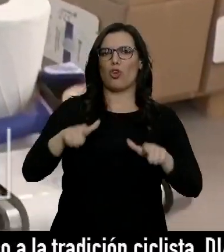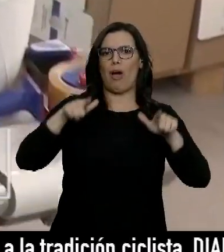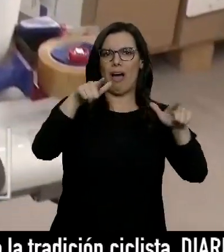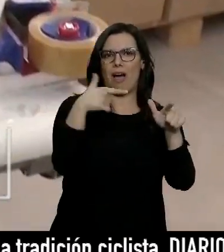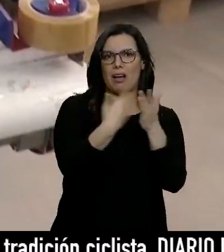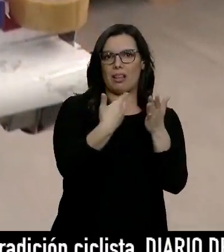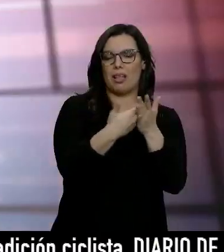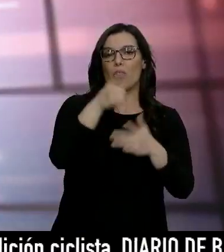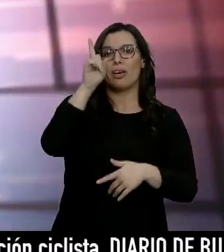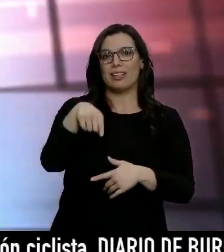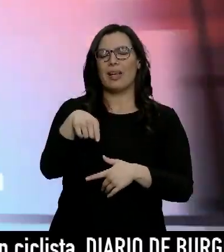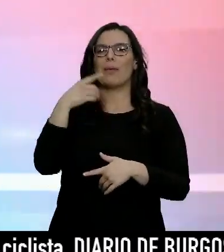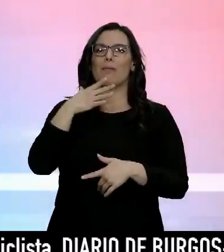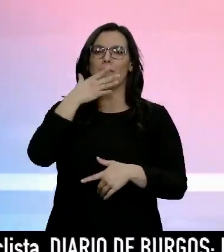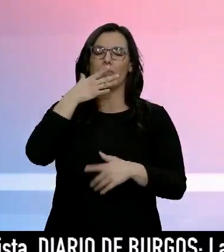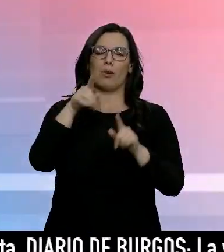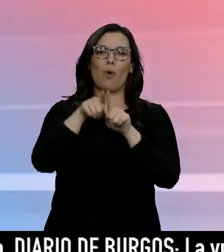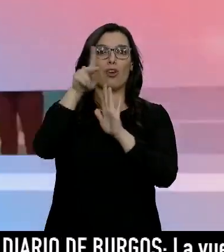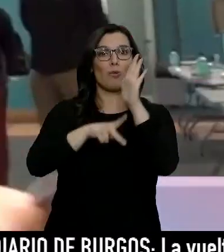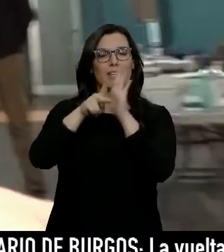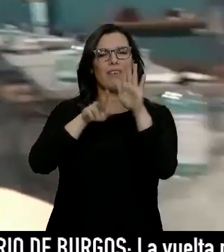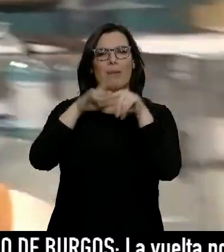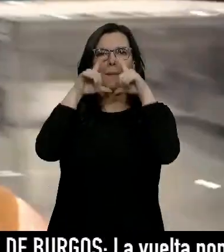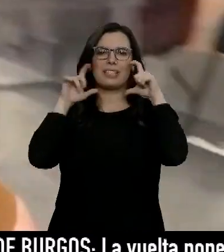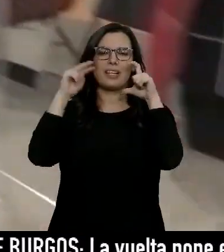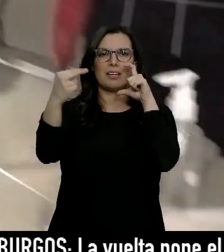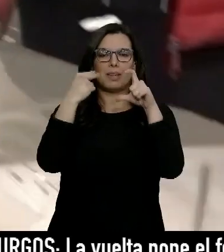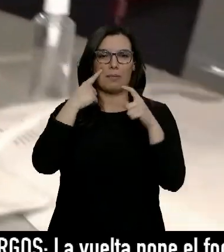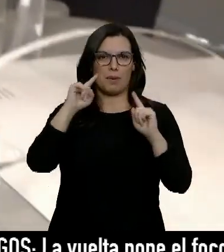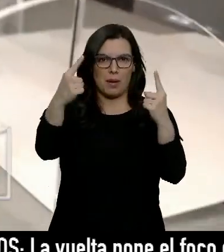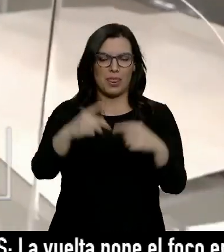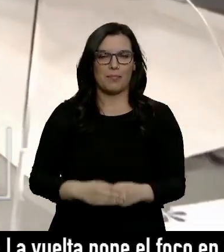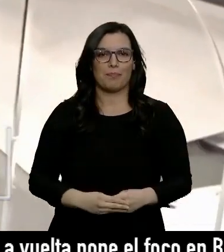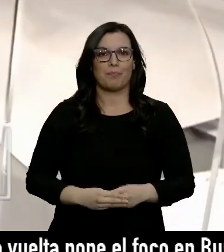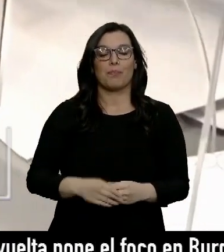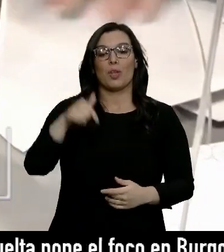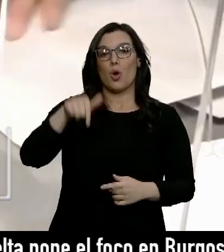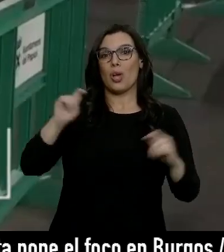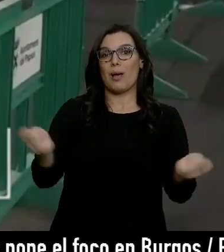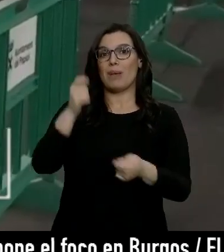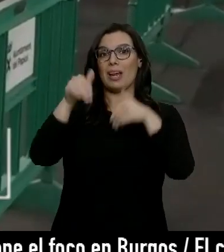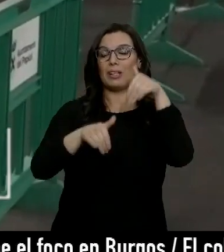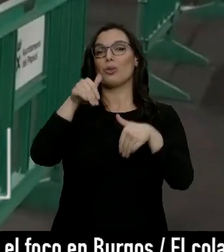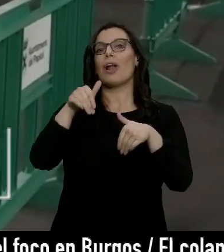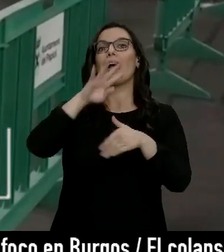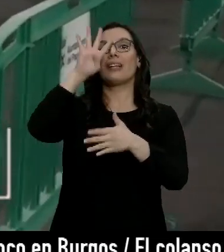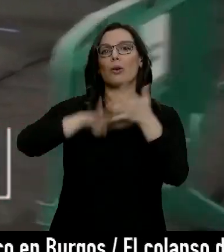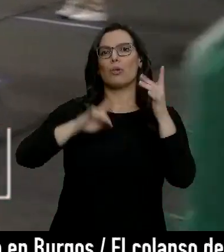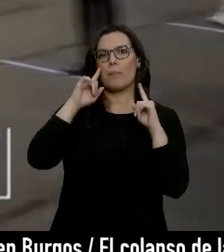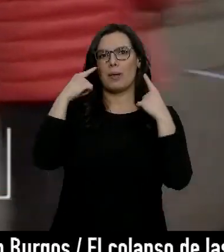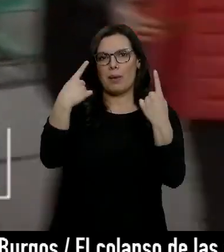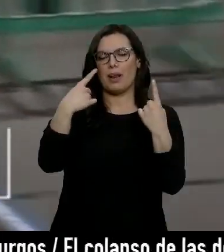primera vez las mascarillas transparentes. Último día de campaña electoral en Cataluña. Allí se están realizando